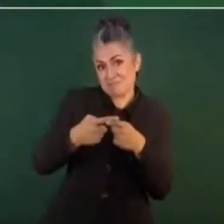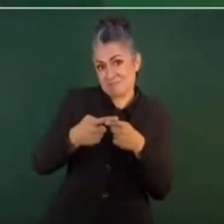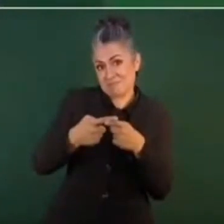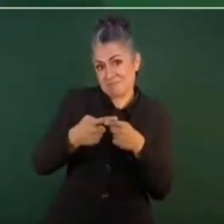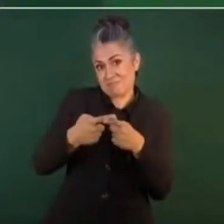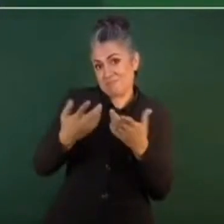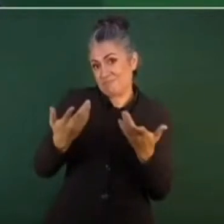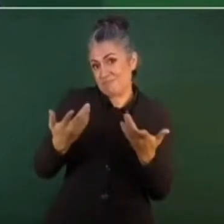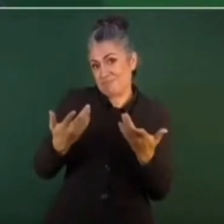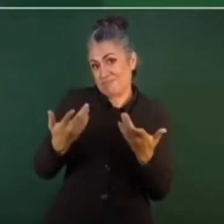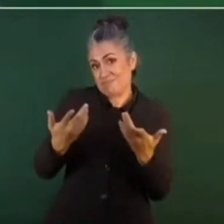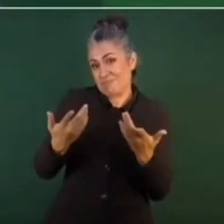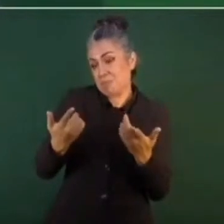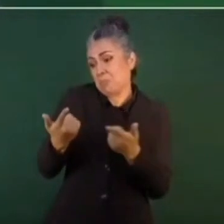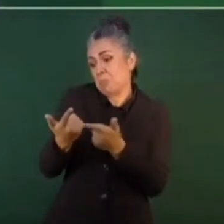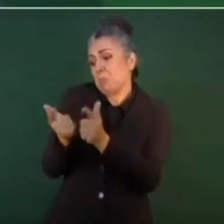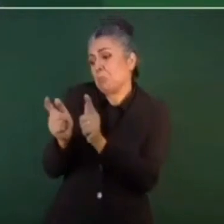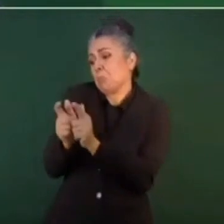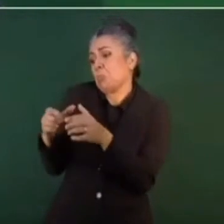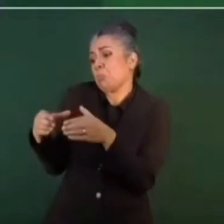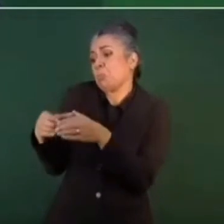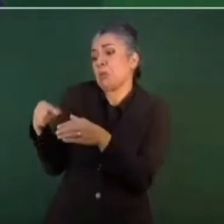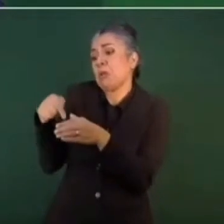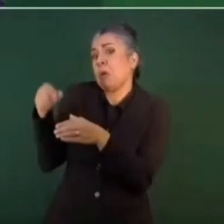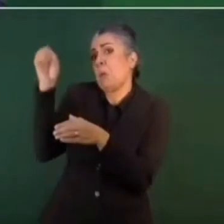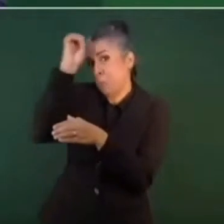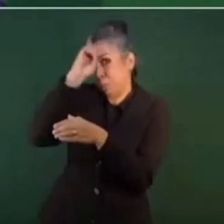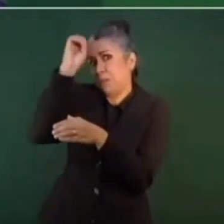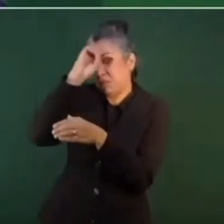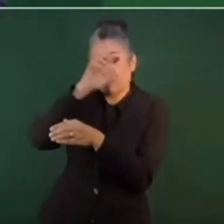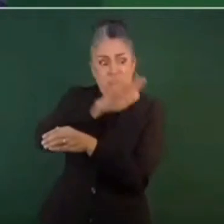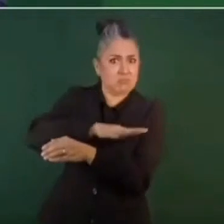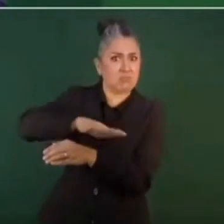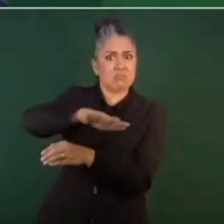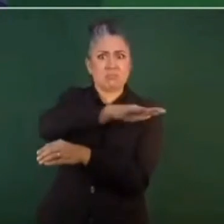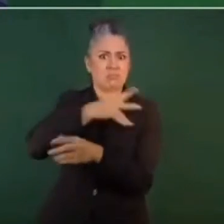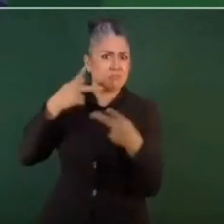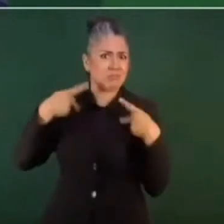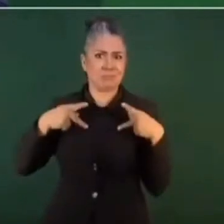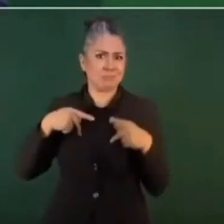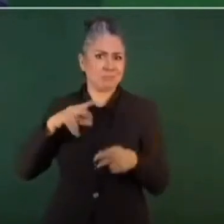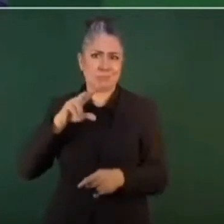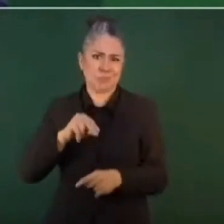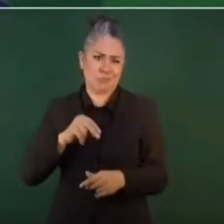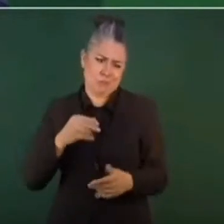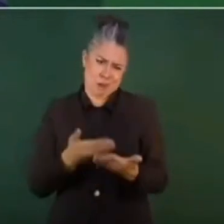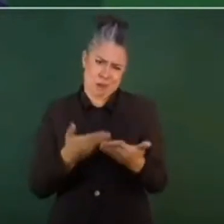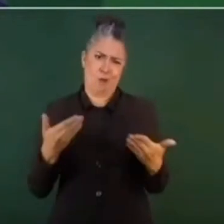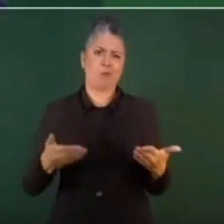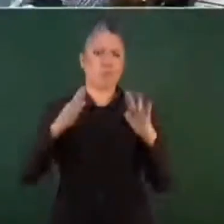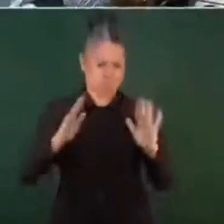de un grupo ahora como hay una auténtica democracia